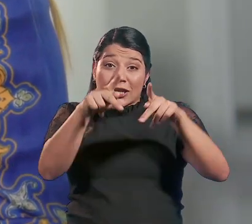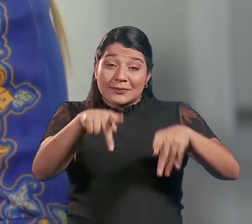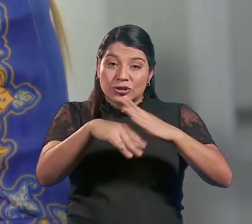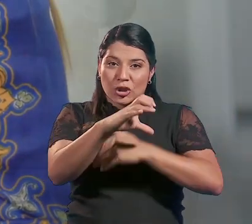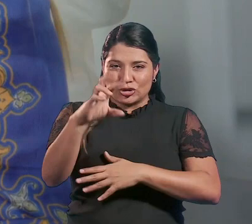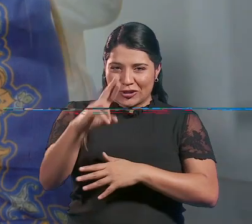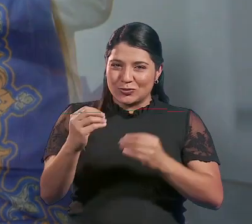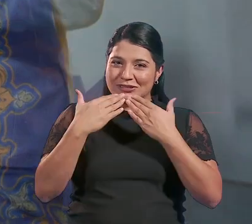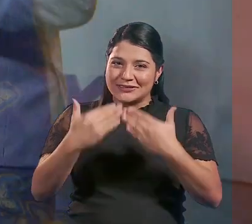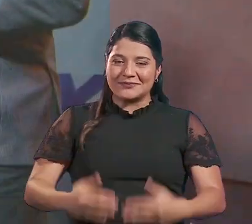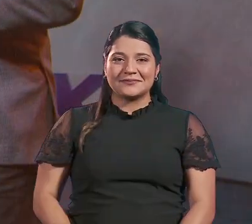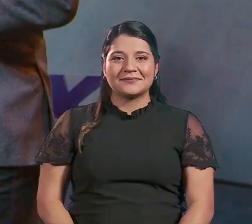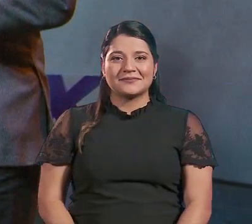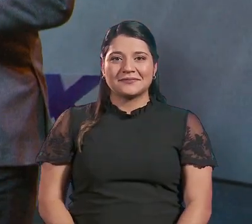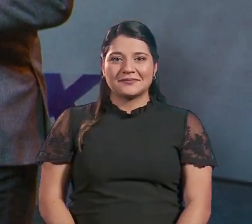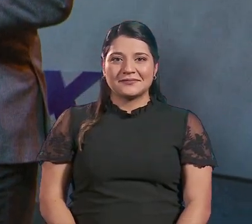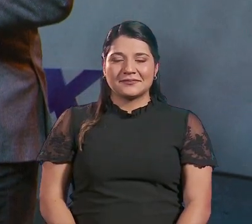costarricense. Muchas gracias.